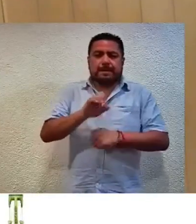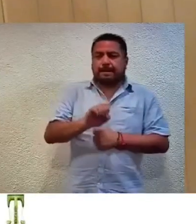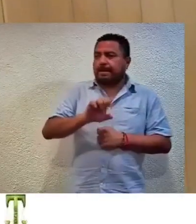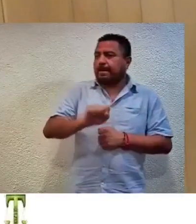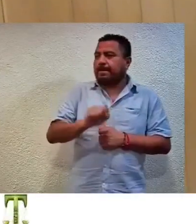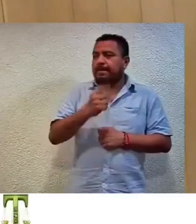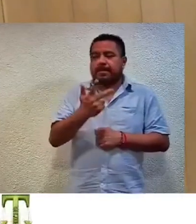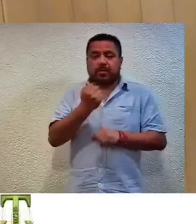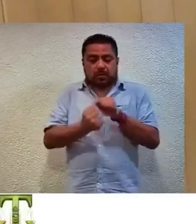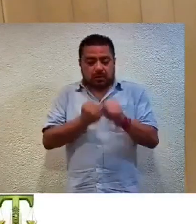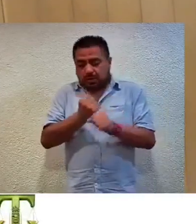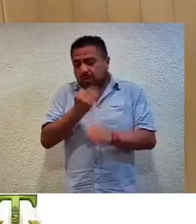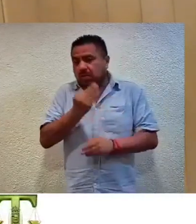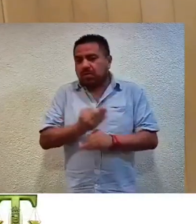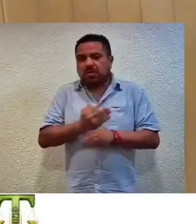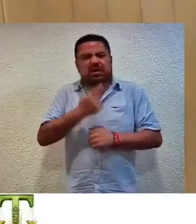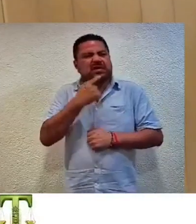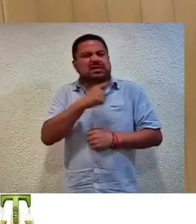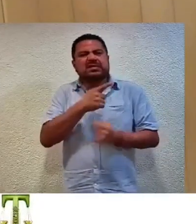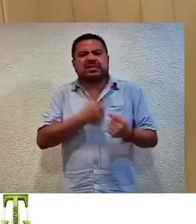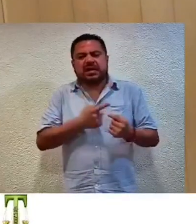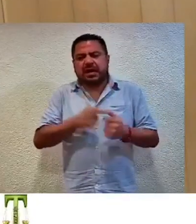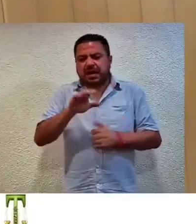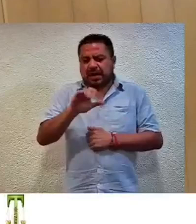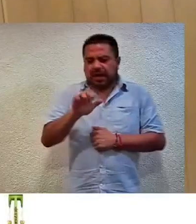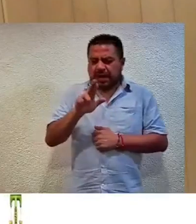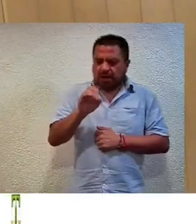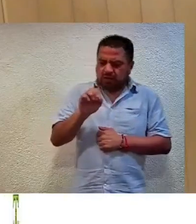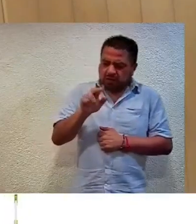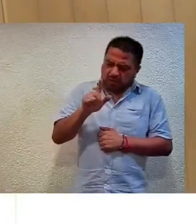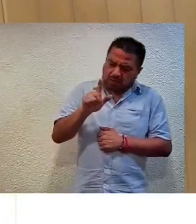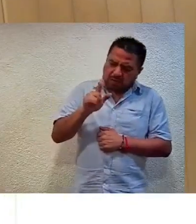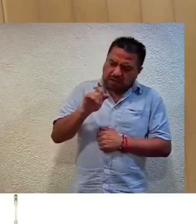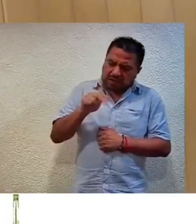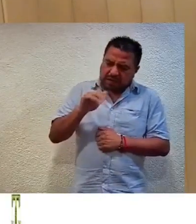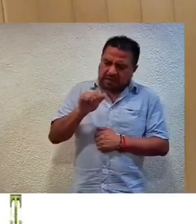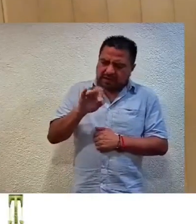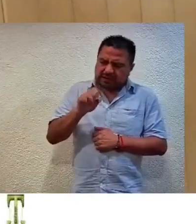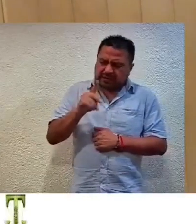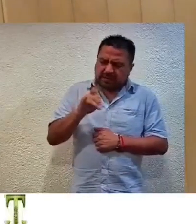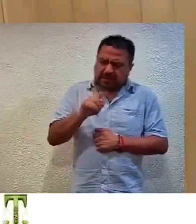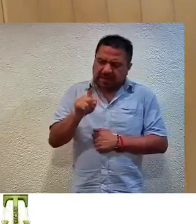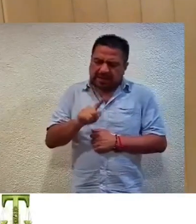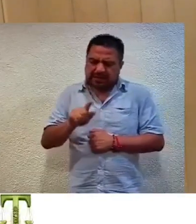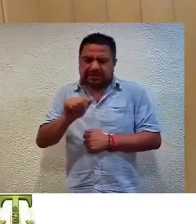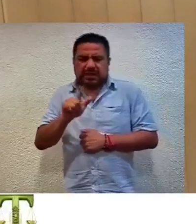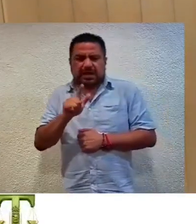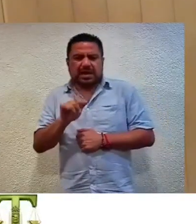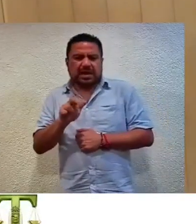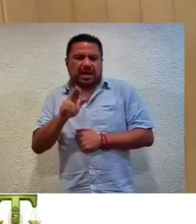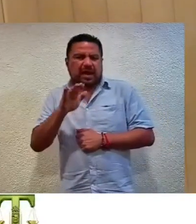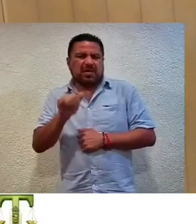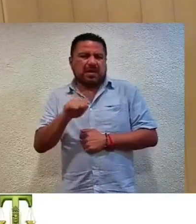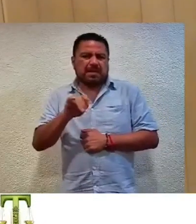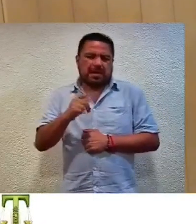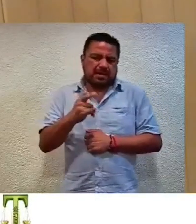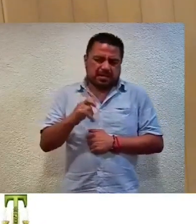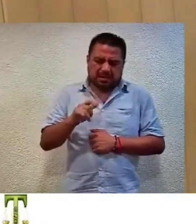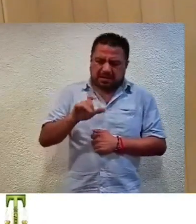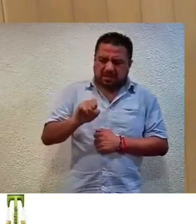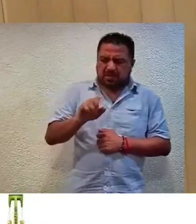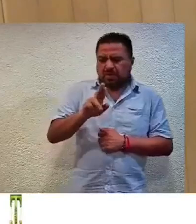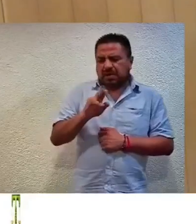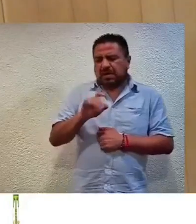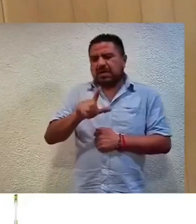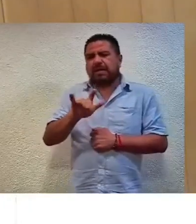de este año. La denunciante es Carolina Cantú Morales, Esperanza Morales Álvarez, Laura Rentería Malagón y Gabriela Castro